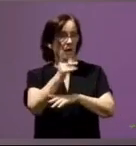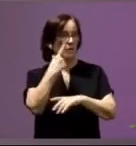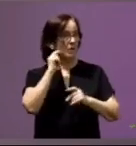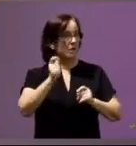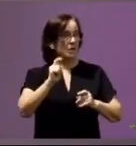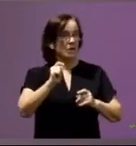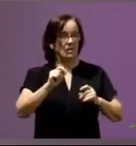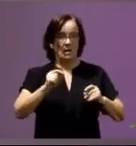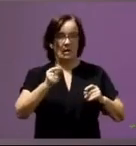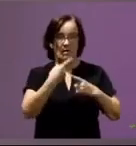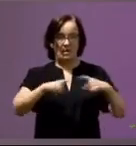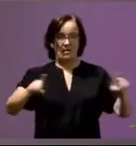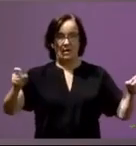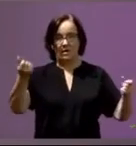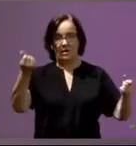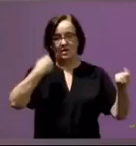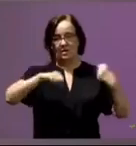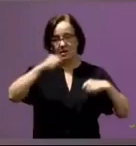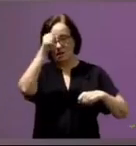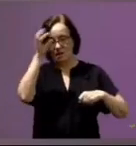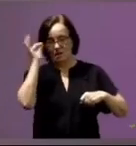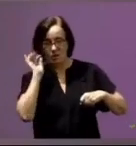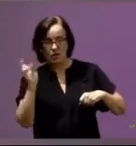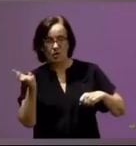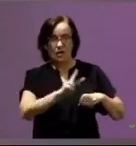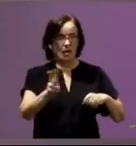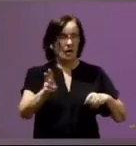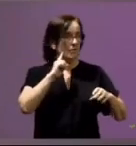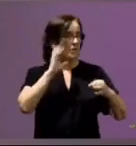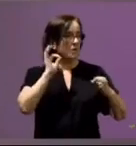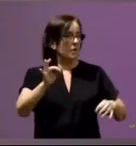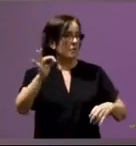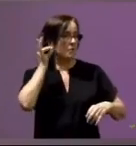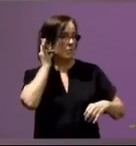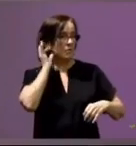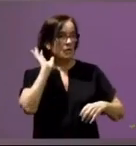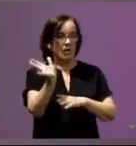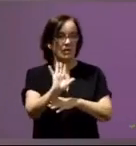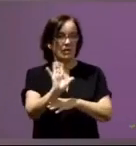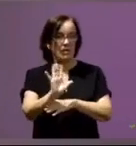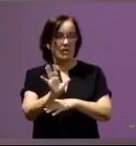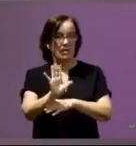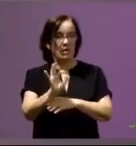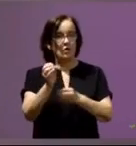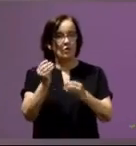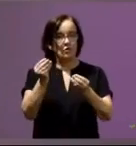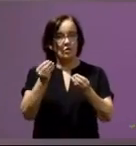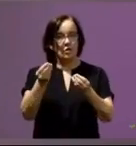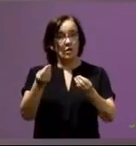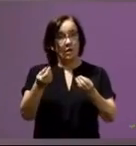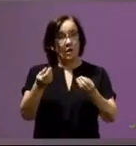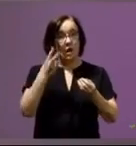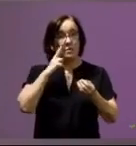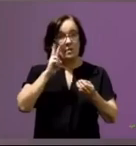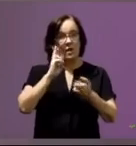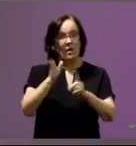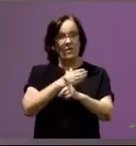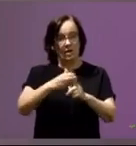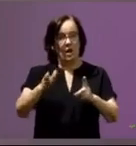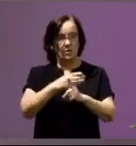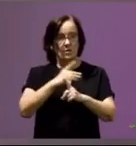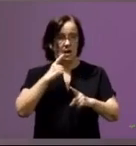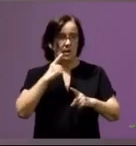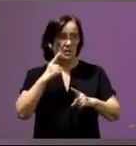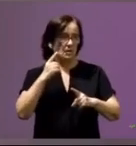que cobren diferente actores que actrices que sea tan habitual que las mujeres del cine hayan tenido que contar sus experiencias de violencia sexual que sea tan